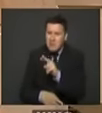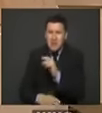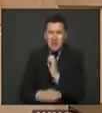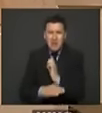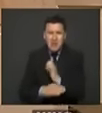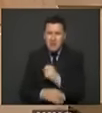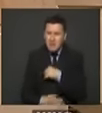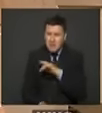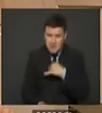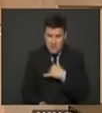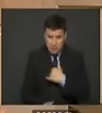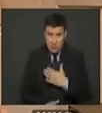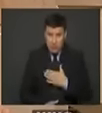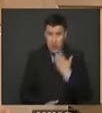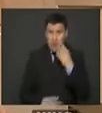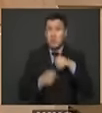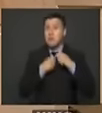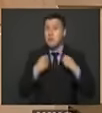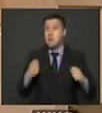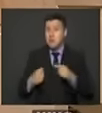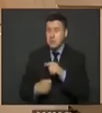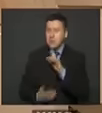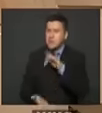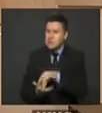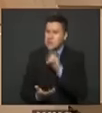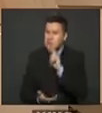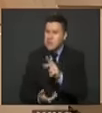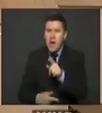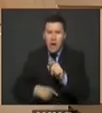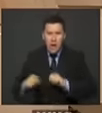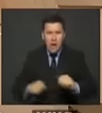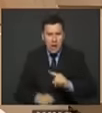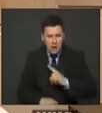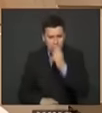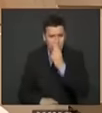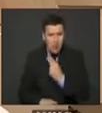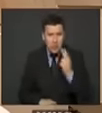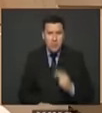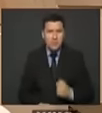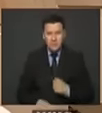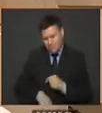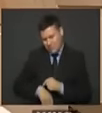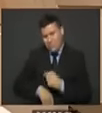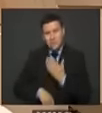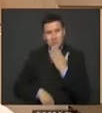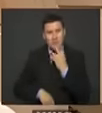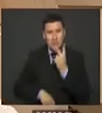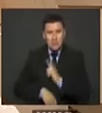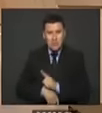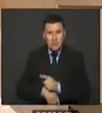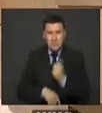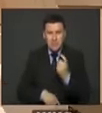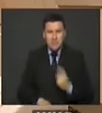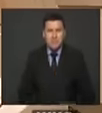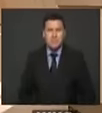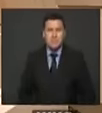todas esas inversiones en equidad voy a irme hacia el final para aprovechar los últimos dos minutos de tiempo que tengo